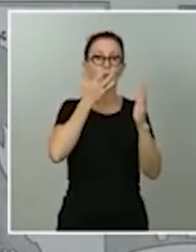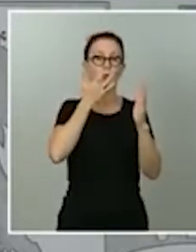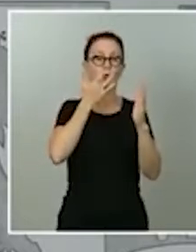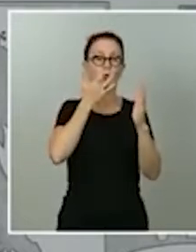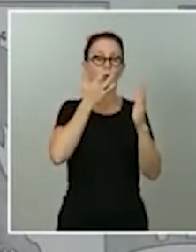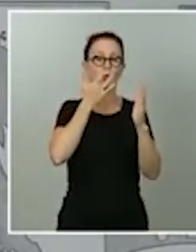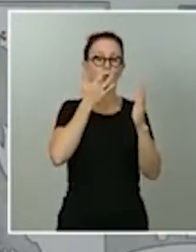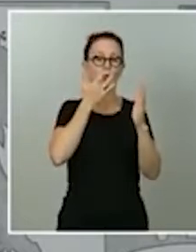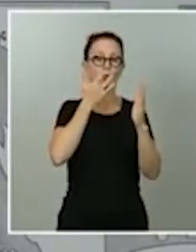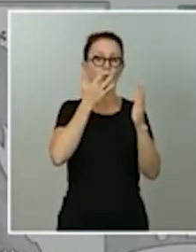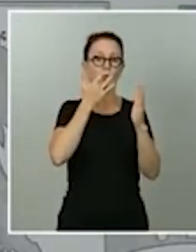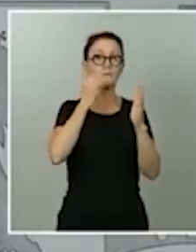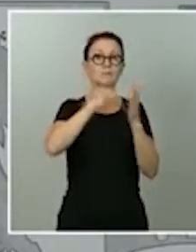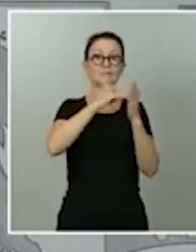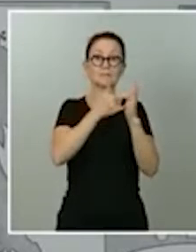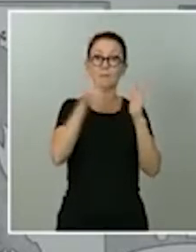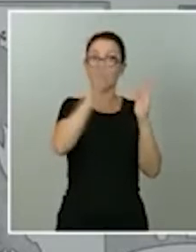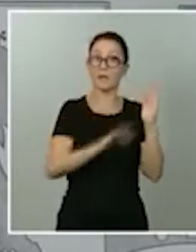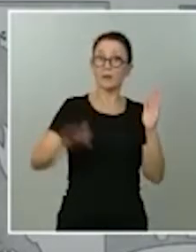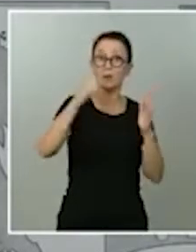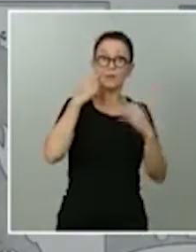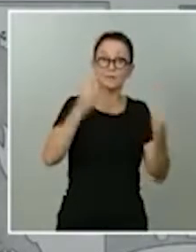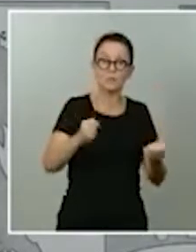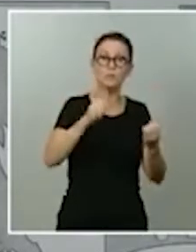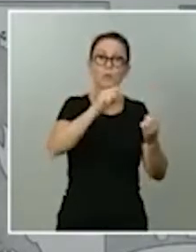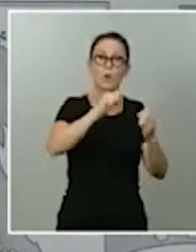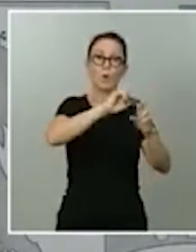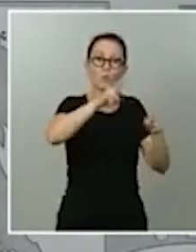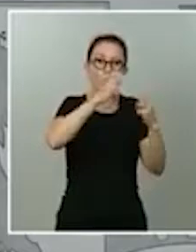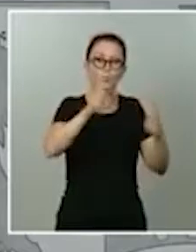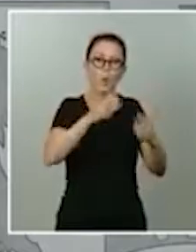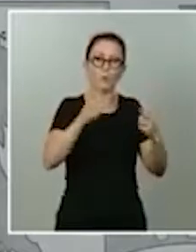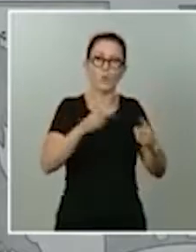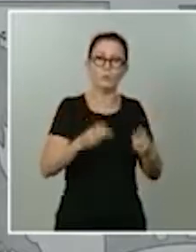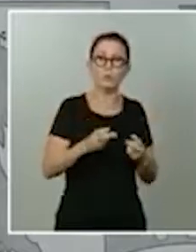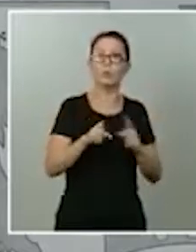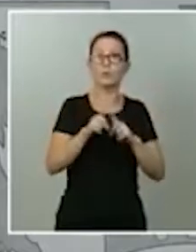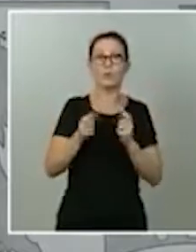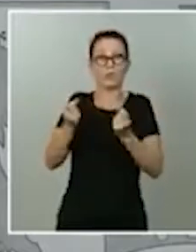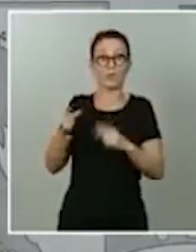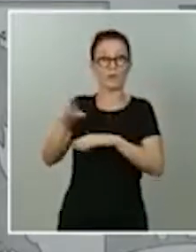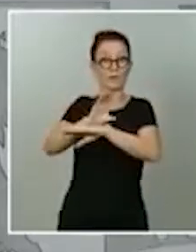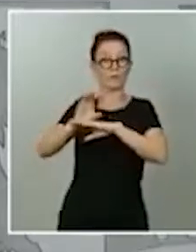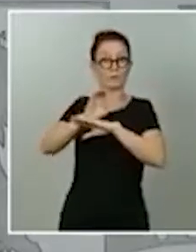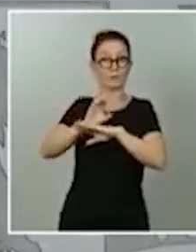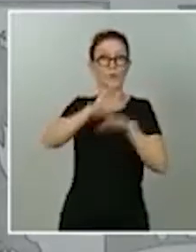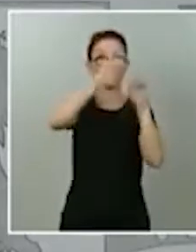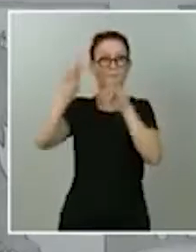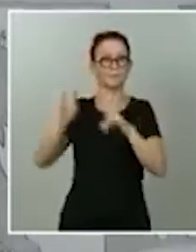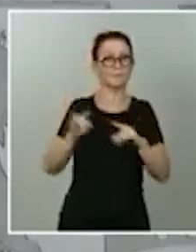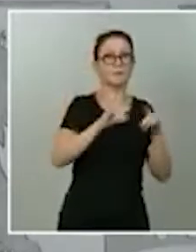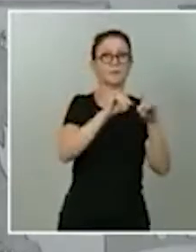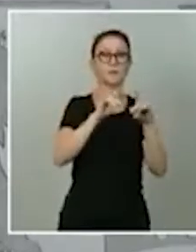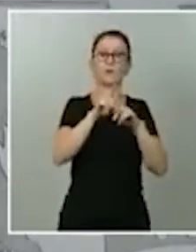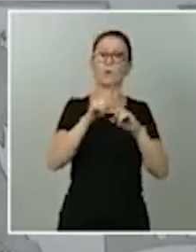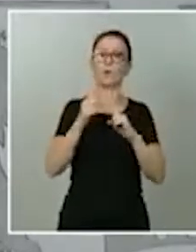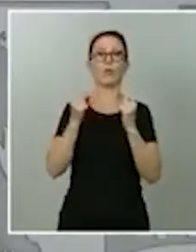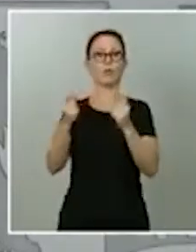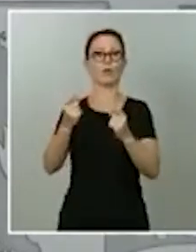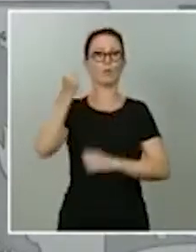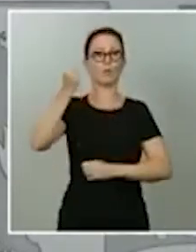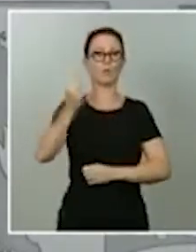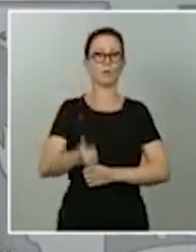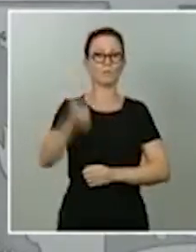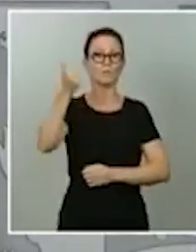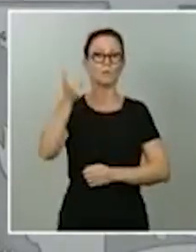Sistema Nacional de Salud, dando un mayor poder al Consejo Interterritorial de Sanidad. Es decir, tenemos que desarrollar